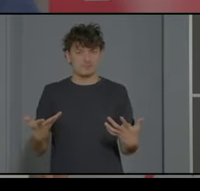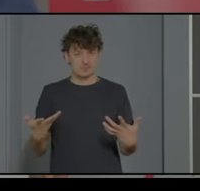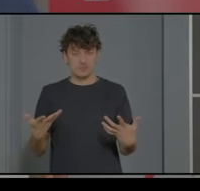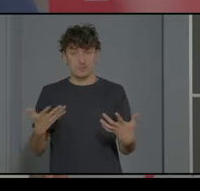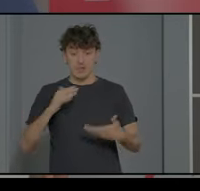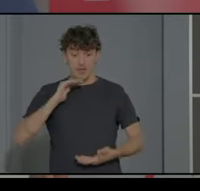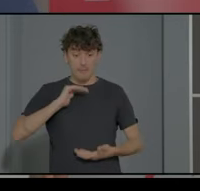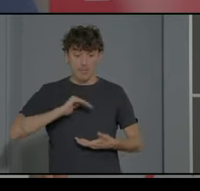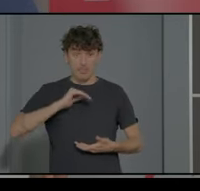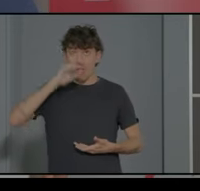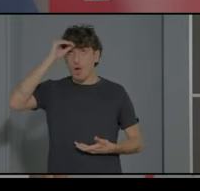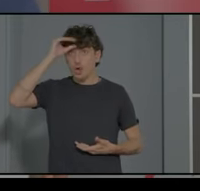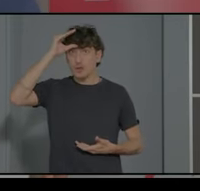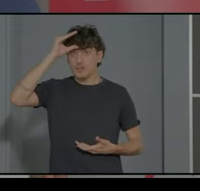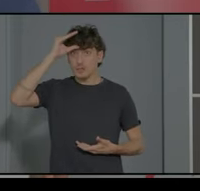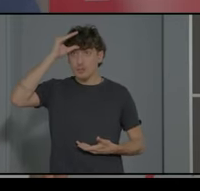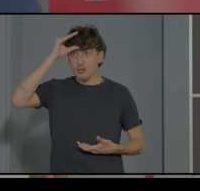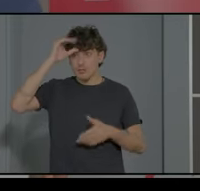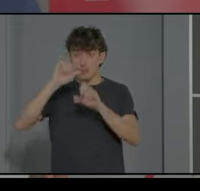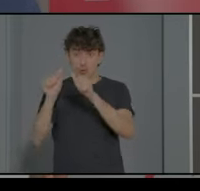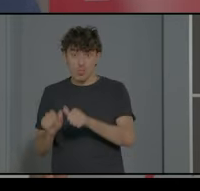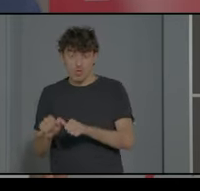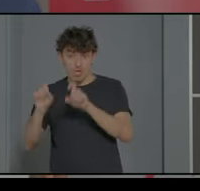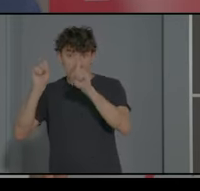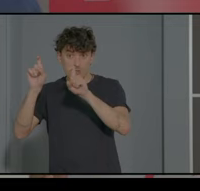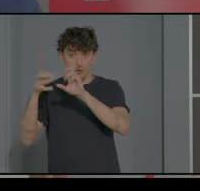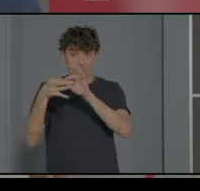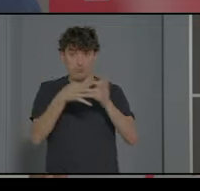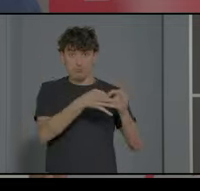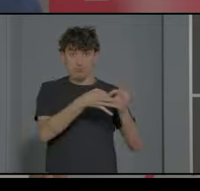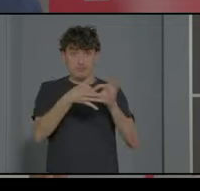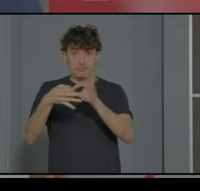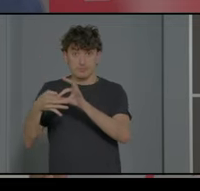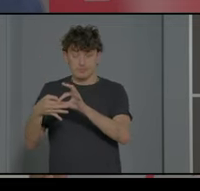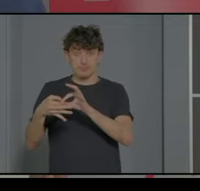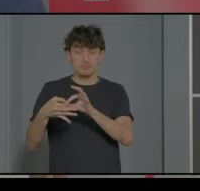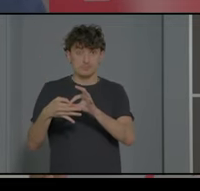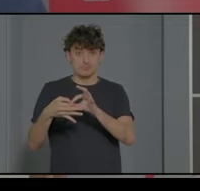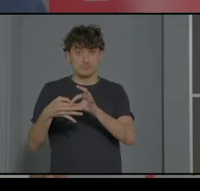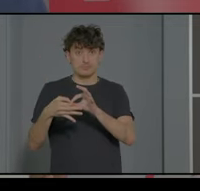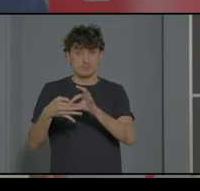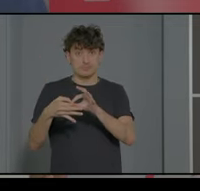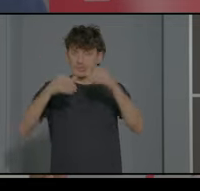la capacidad cognitiva y la modalidad educativa. De tal forma que voy a...